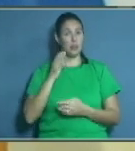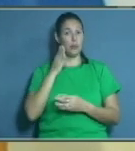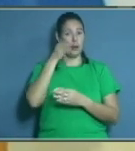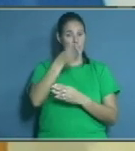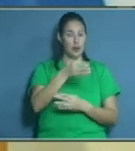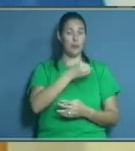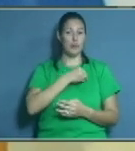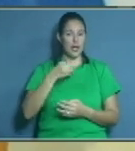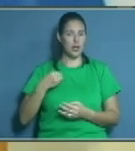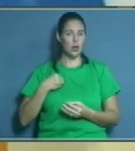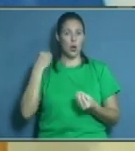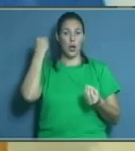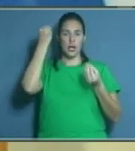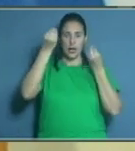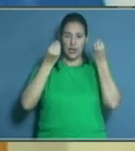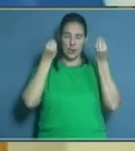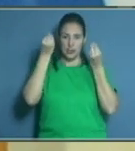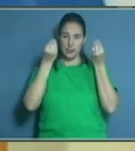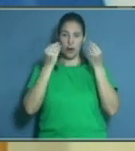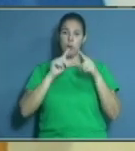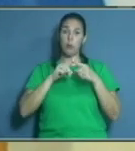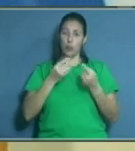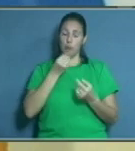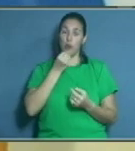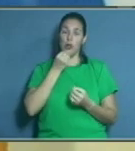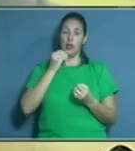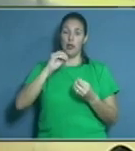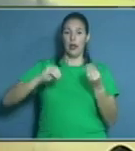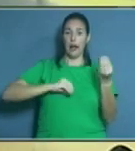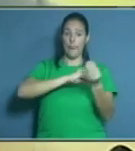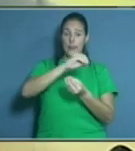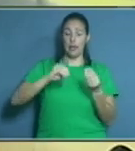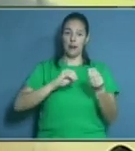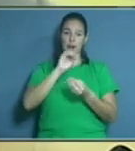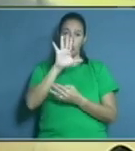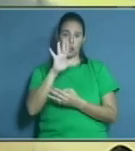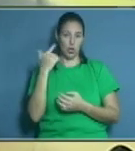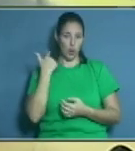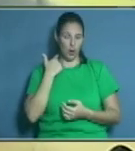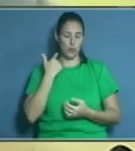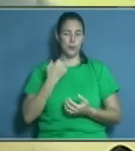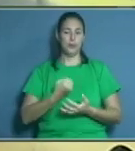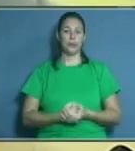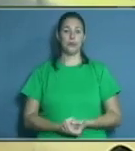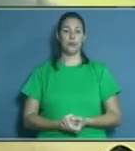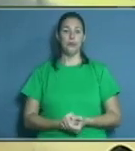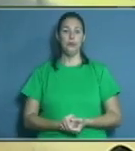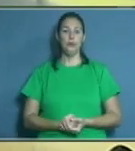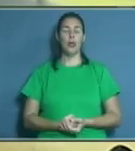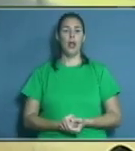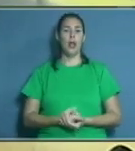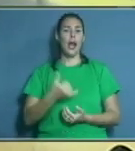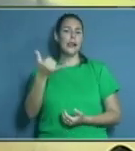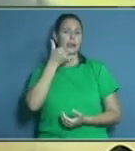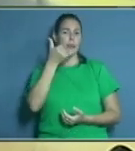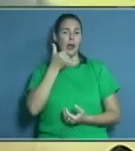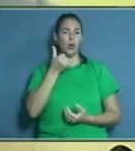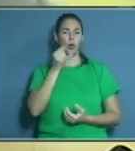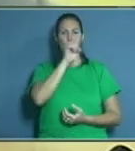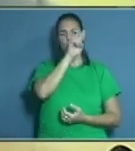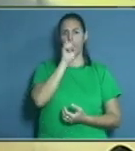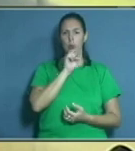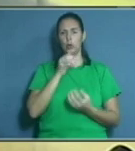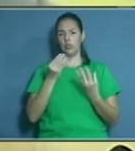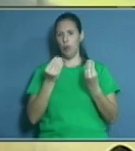cambio aproximadamente a los cinco años de uso. Bueno, hemos recibido preguntas a través del 24, 45, 34, 47, también